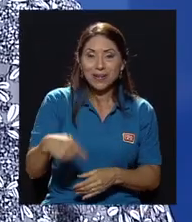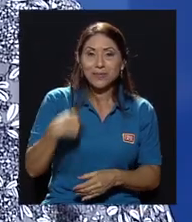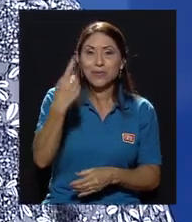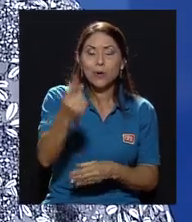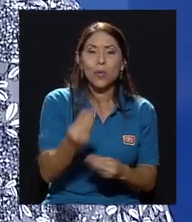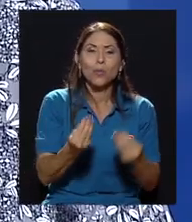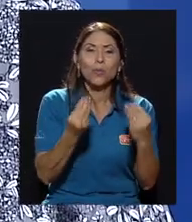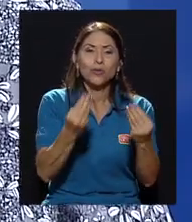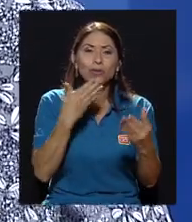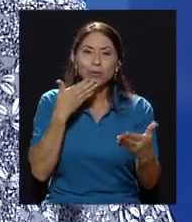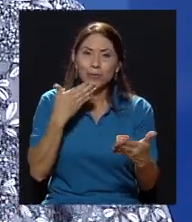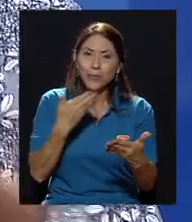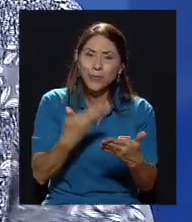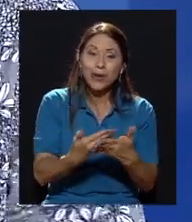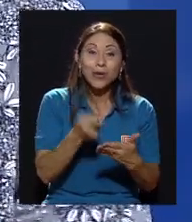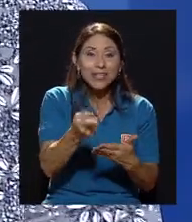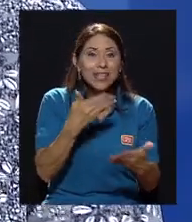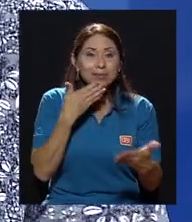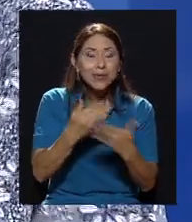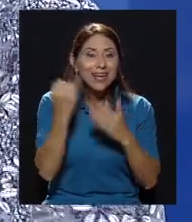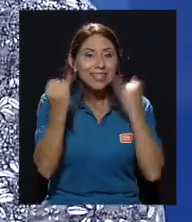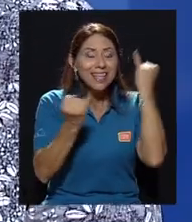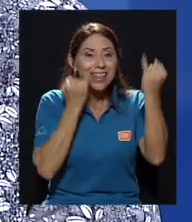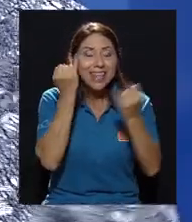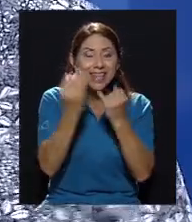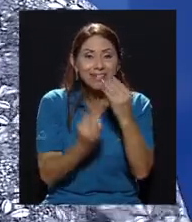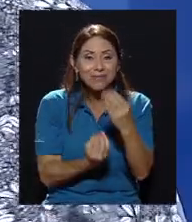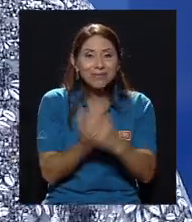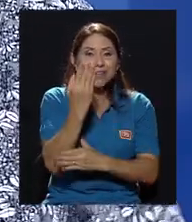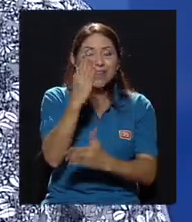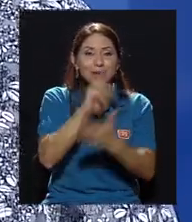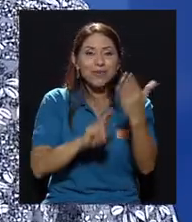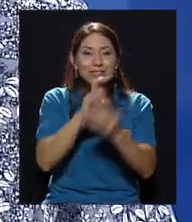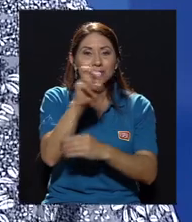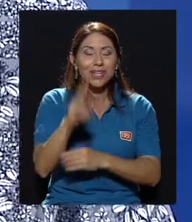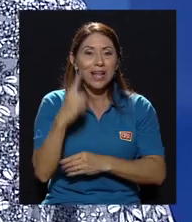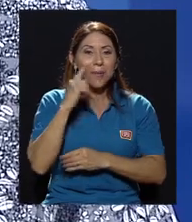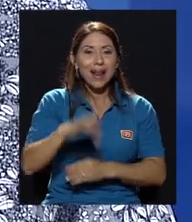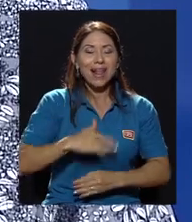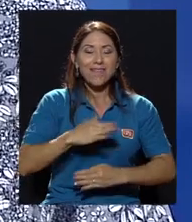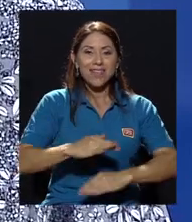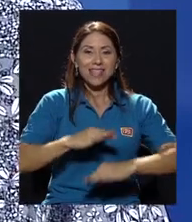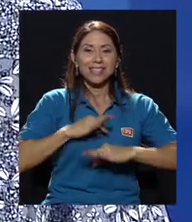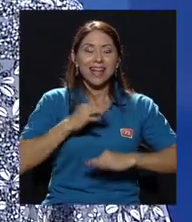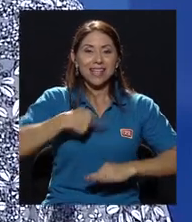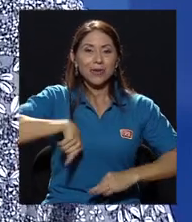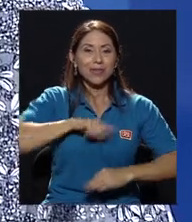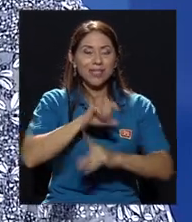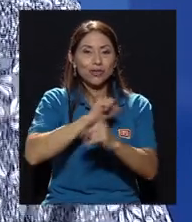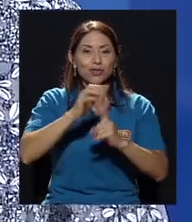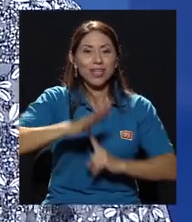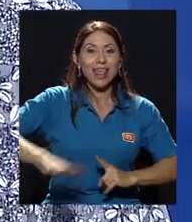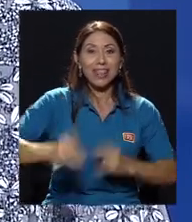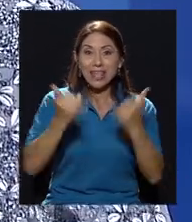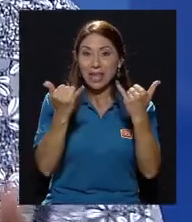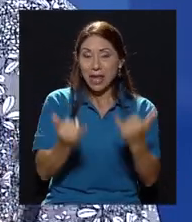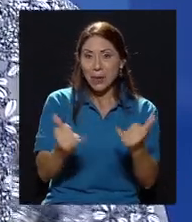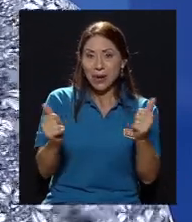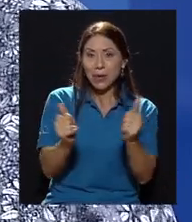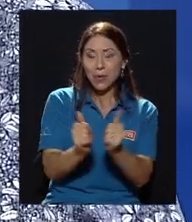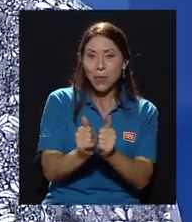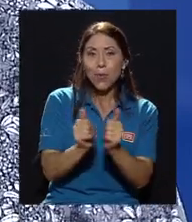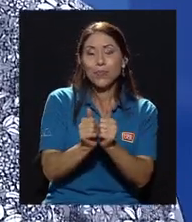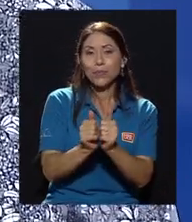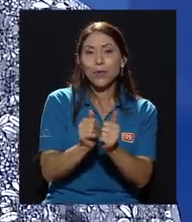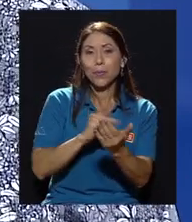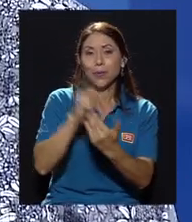vemos a la vuelta de una semana con mucho de lo bueno, de esas buenas ideas que se generan desde la Universidad de Costa Rica para el bienestar de nuestra sociedad. Y los